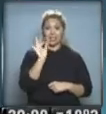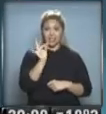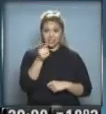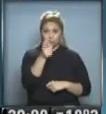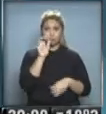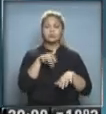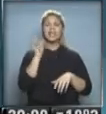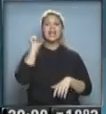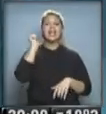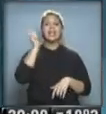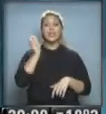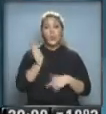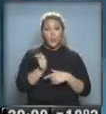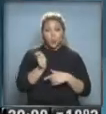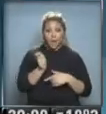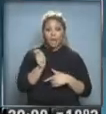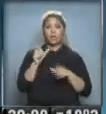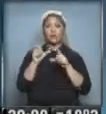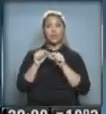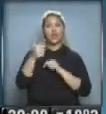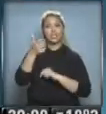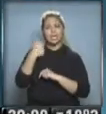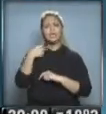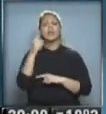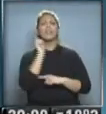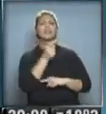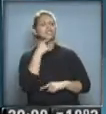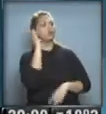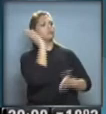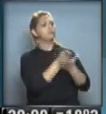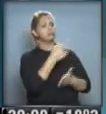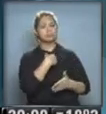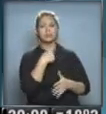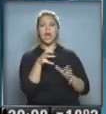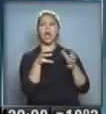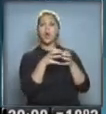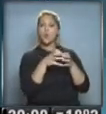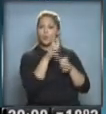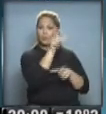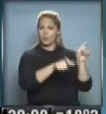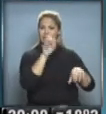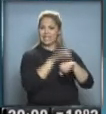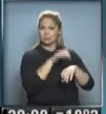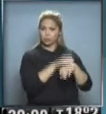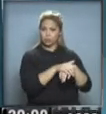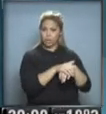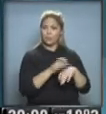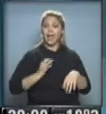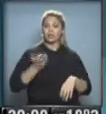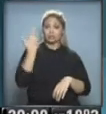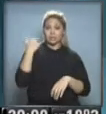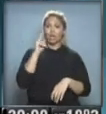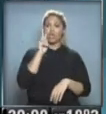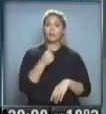El Tribunal Oral en lo Federal 6 tomó la decisión para juzgar de forma conjunta a los responsables de la represión de 2001,